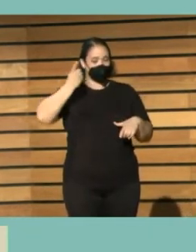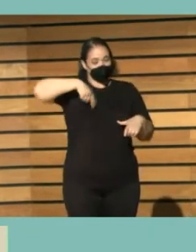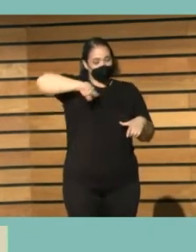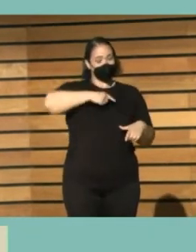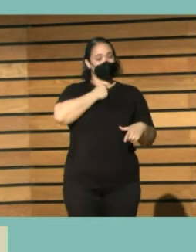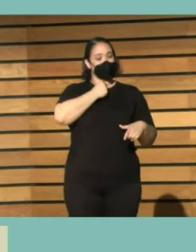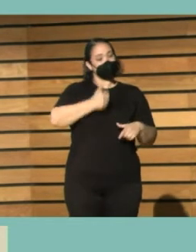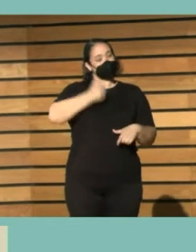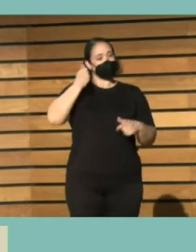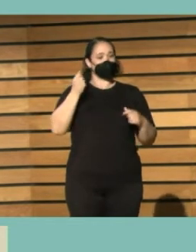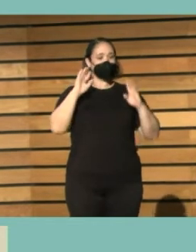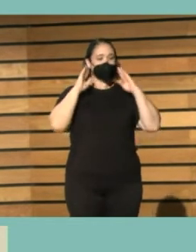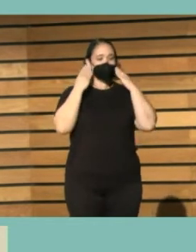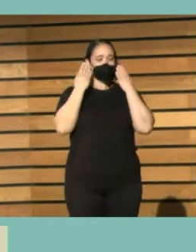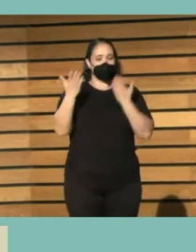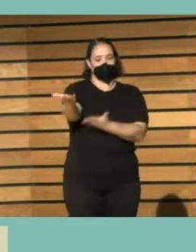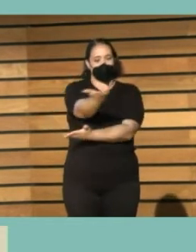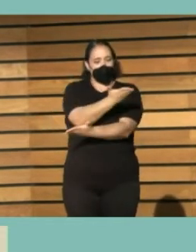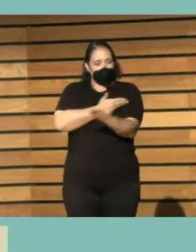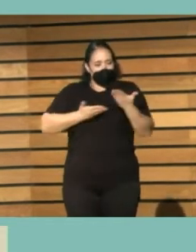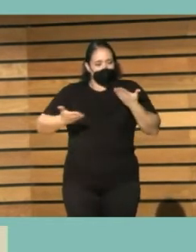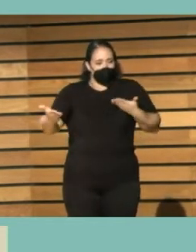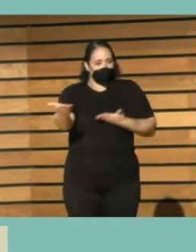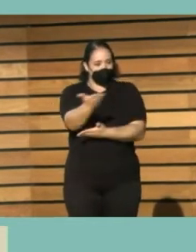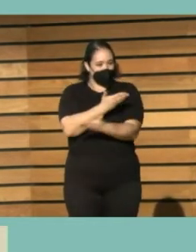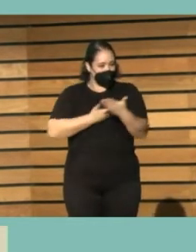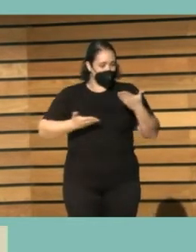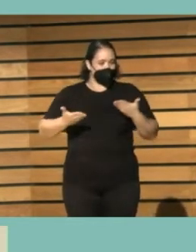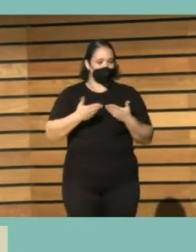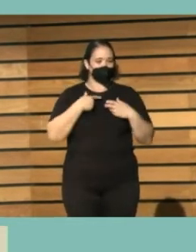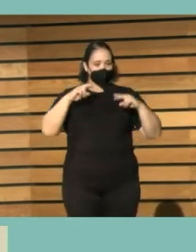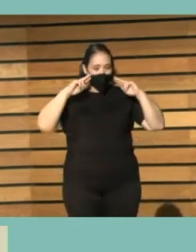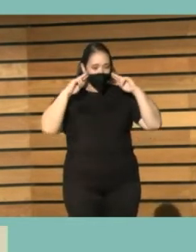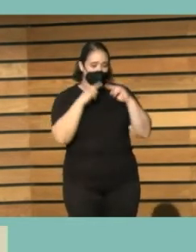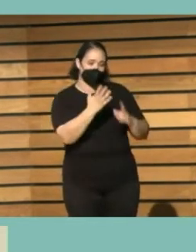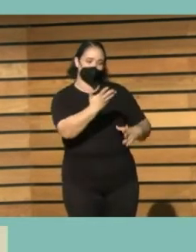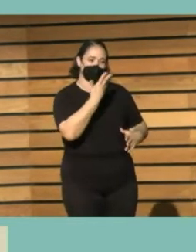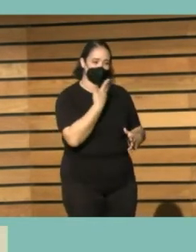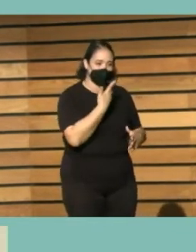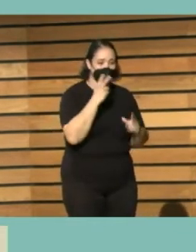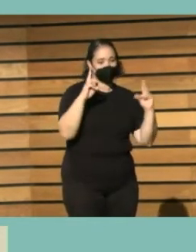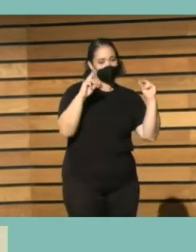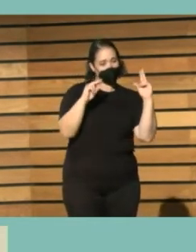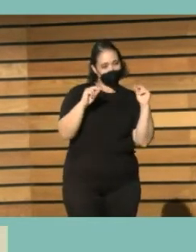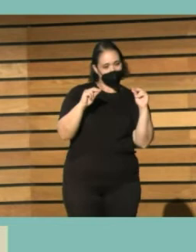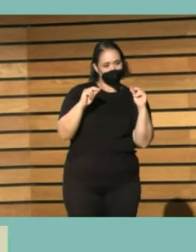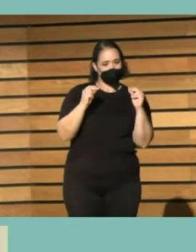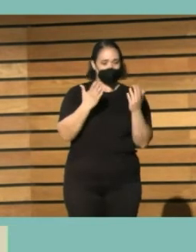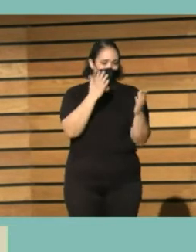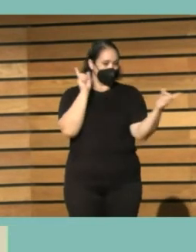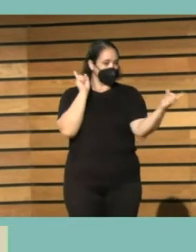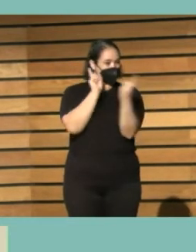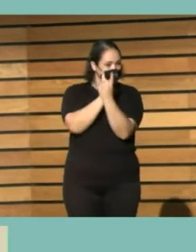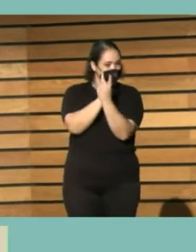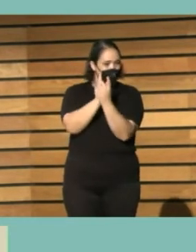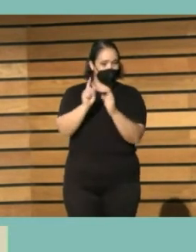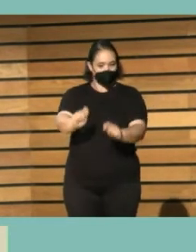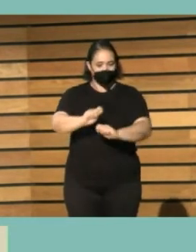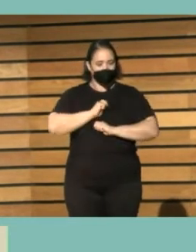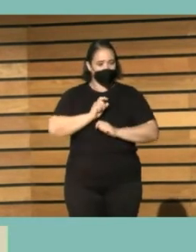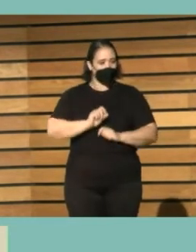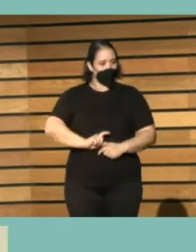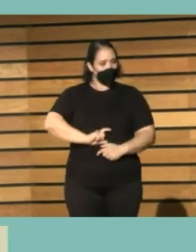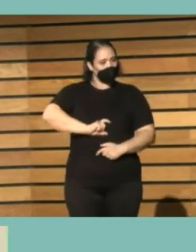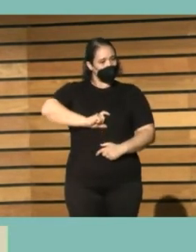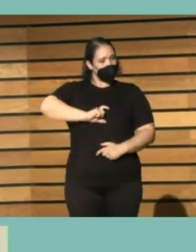gustan los congresos es el intercambio o las posibilidades que tenemos de vernos de conocernos de hablar que nos da también un subidón de